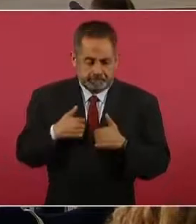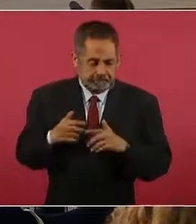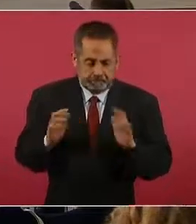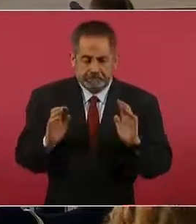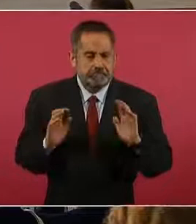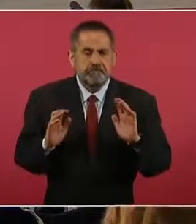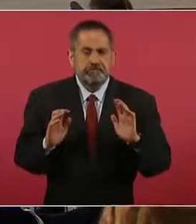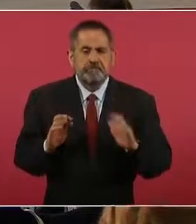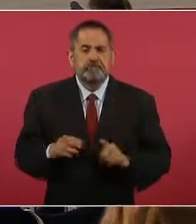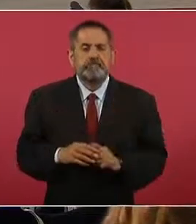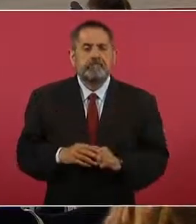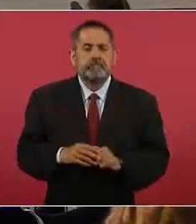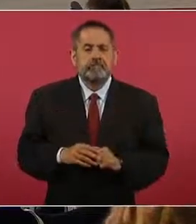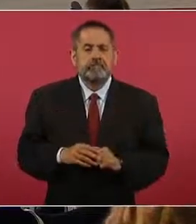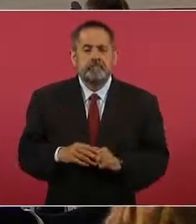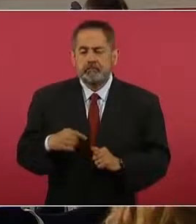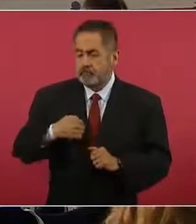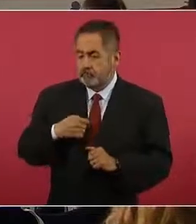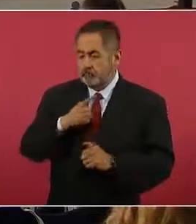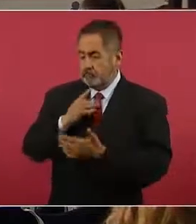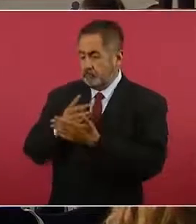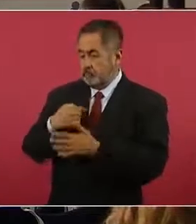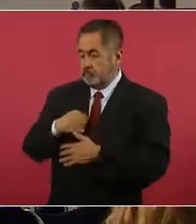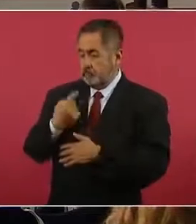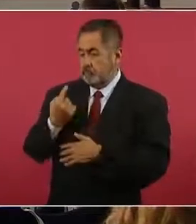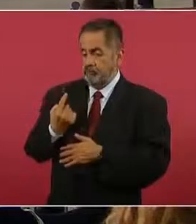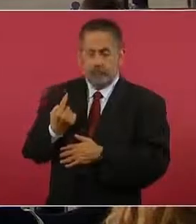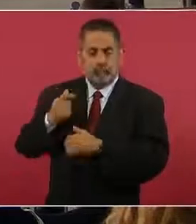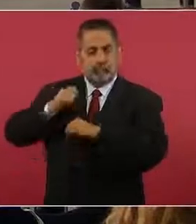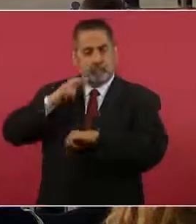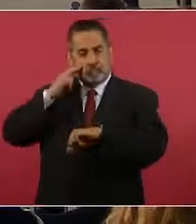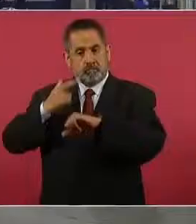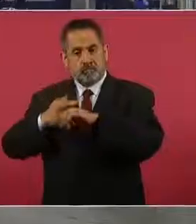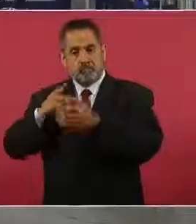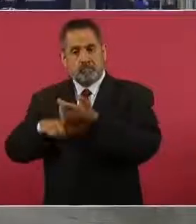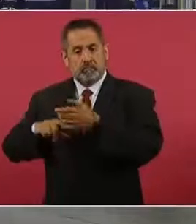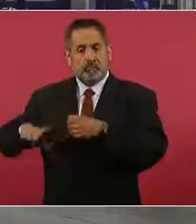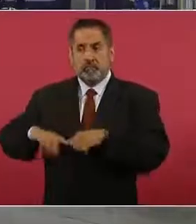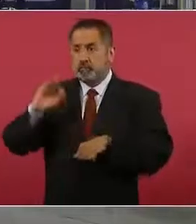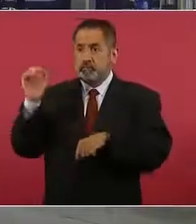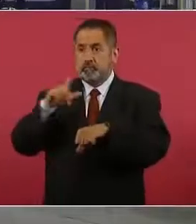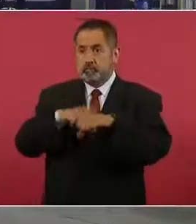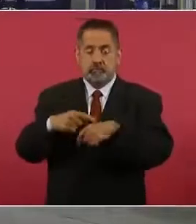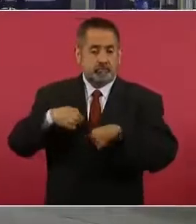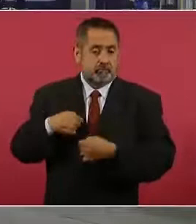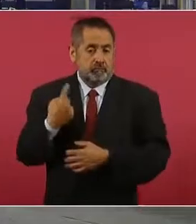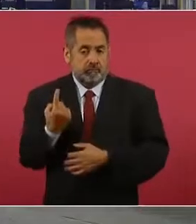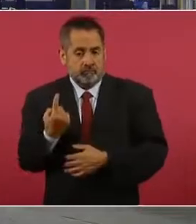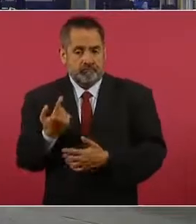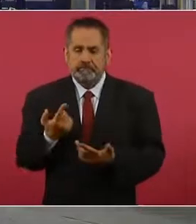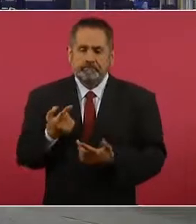sólo el titular del Ejecutivo Federal,